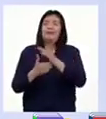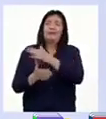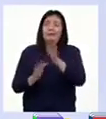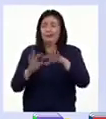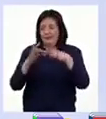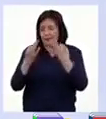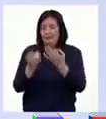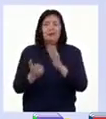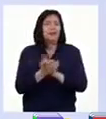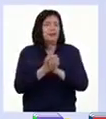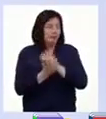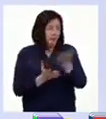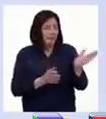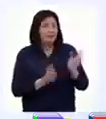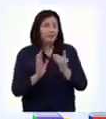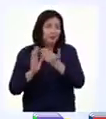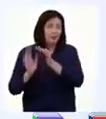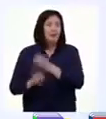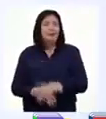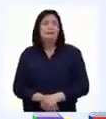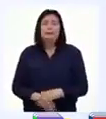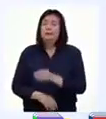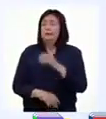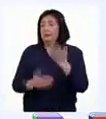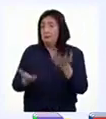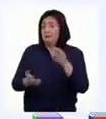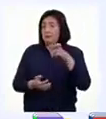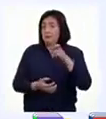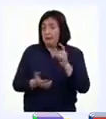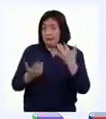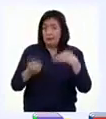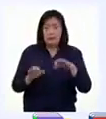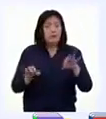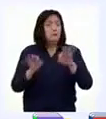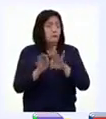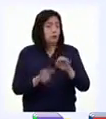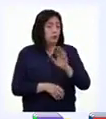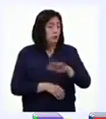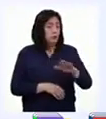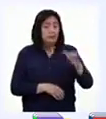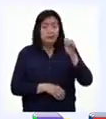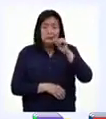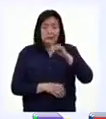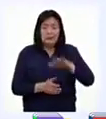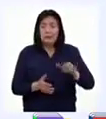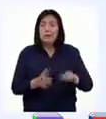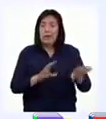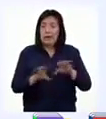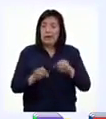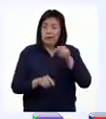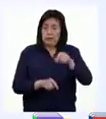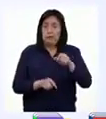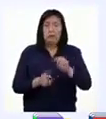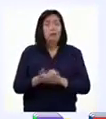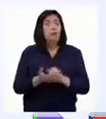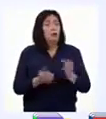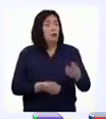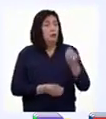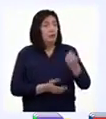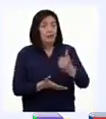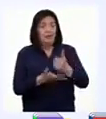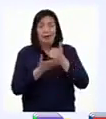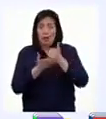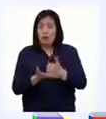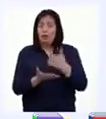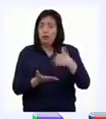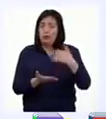con sus familias y comunidad. Pati, es muy importante que nuestras niñas y niños realicen esta actividad porque les